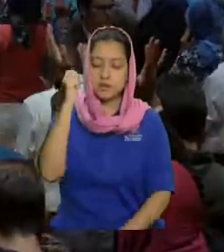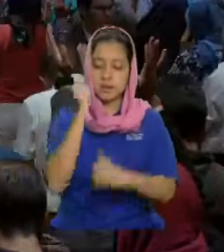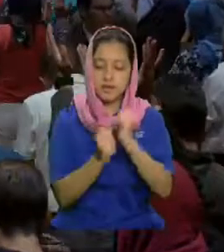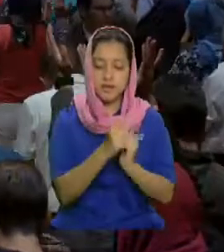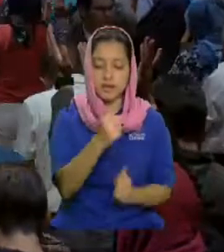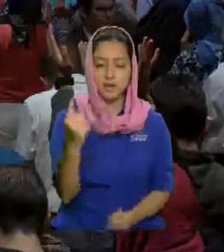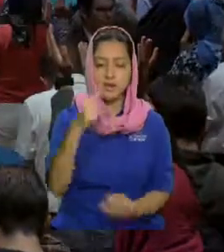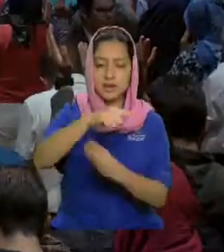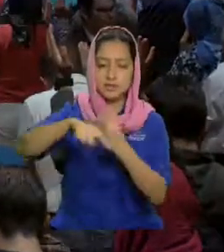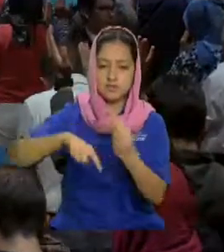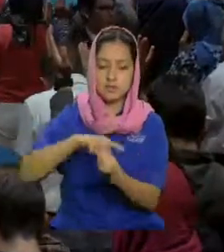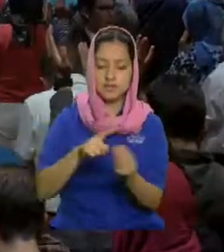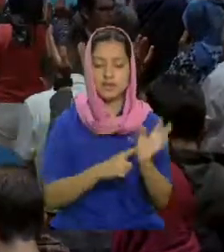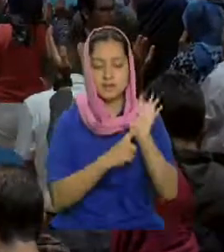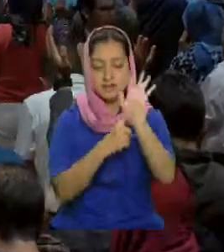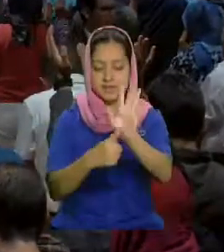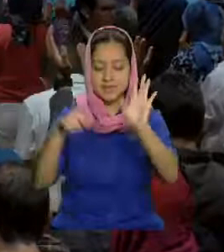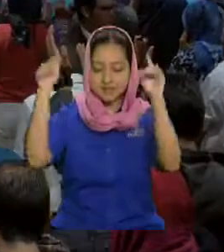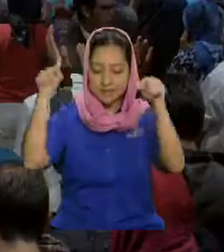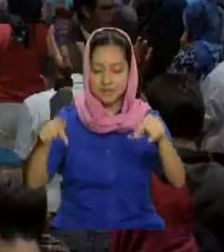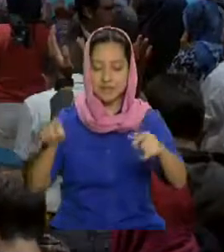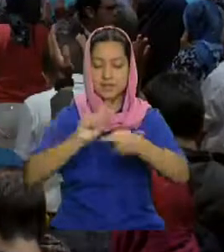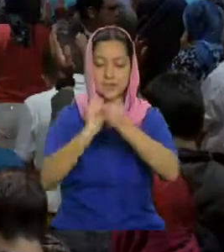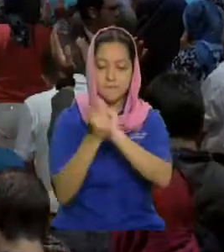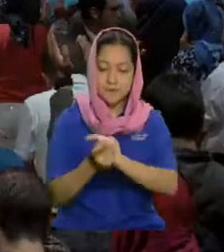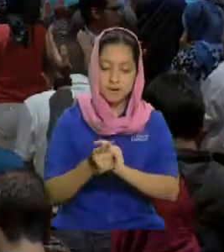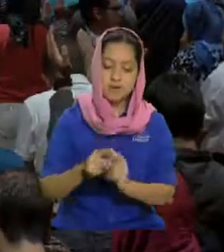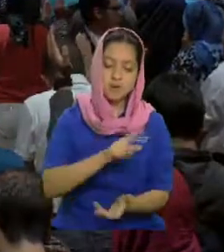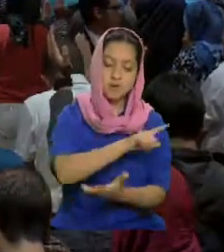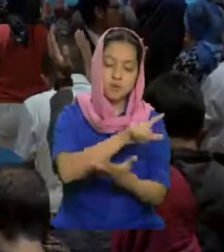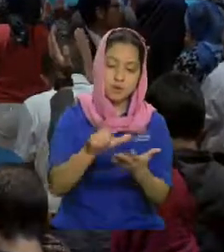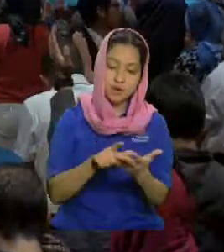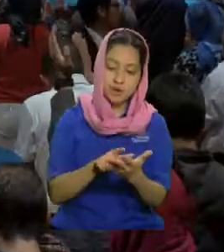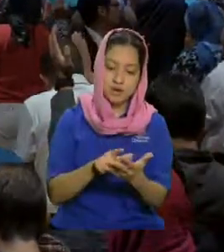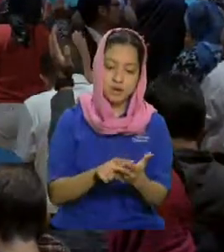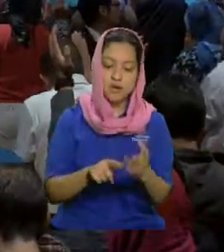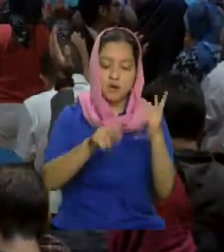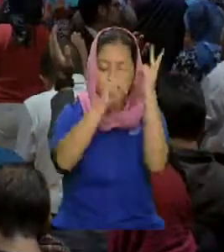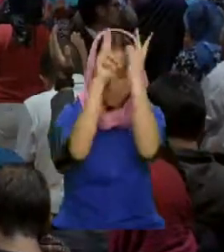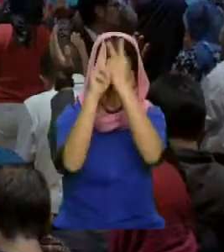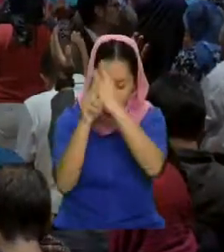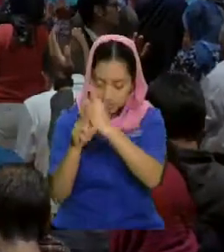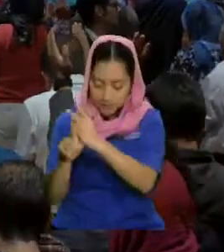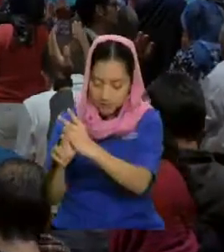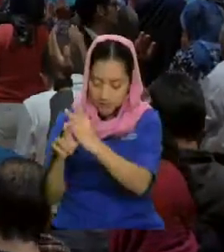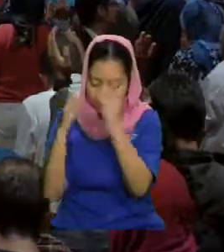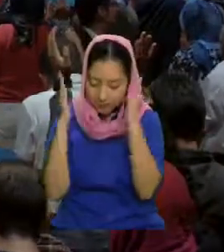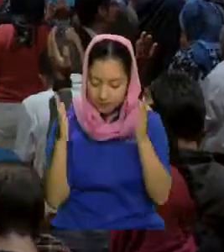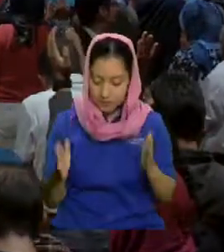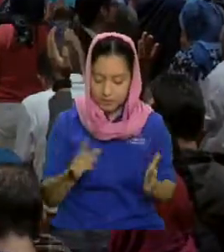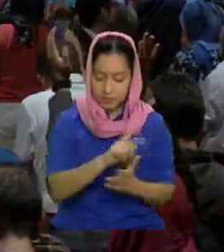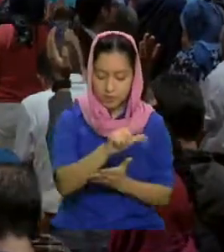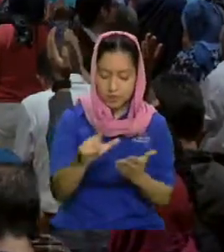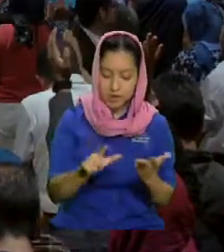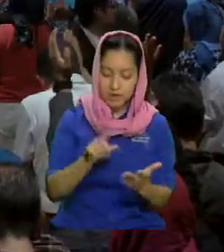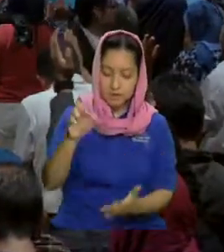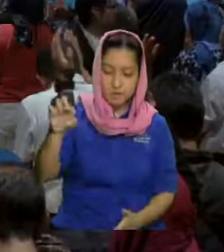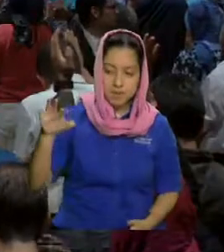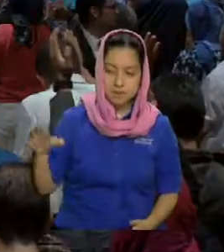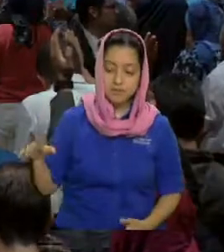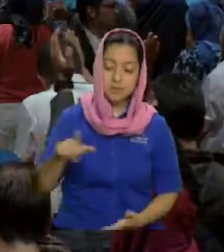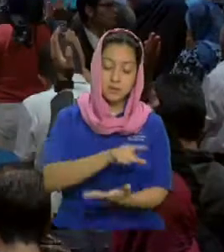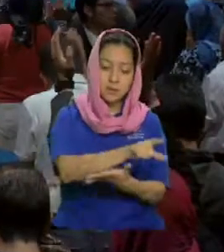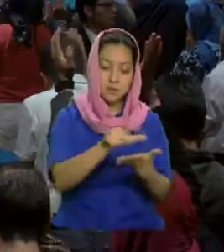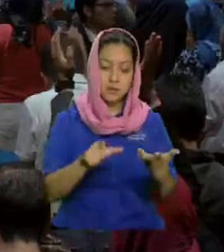se conviertan en un lugar honorable en un lugar de paz en un lugar de